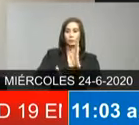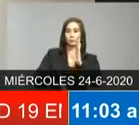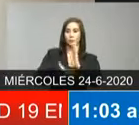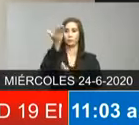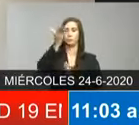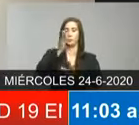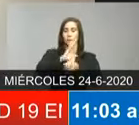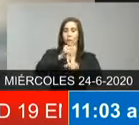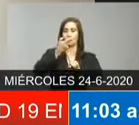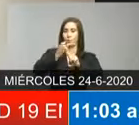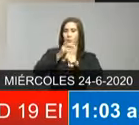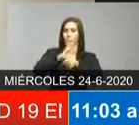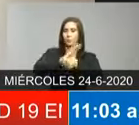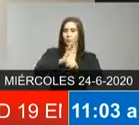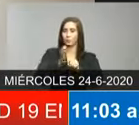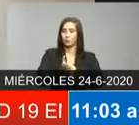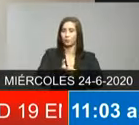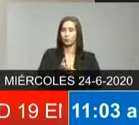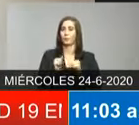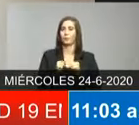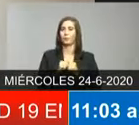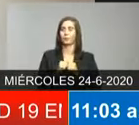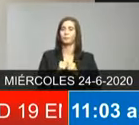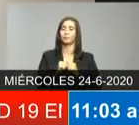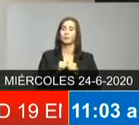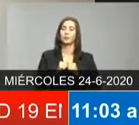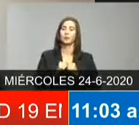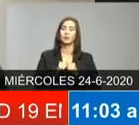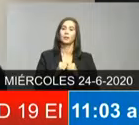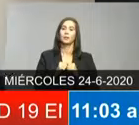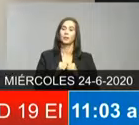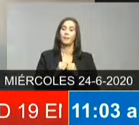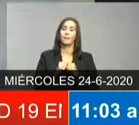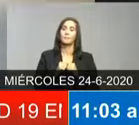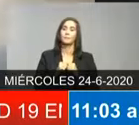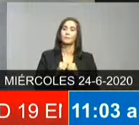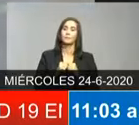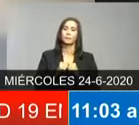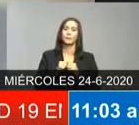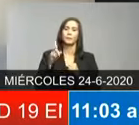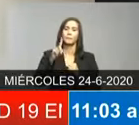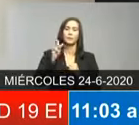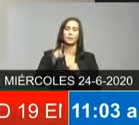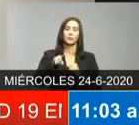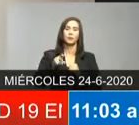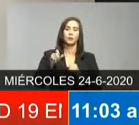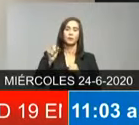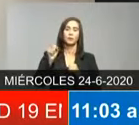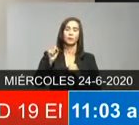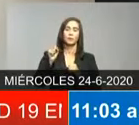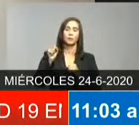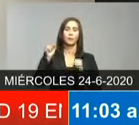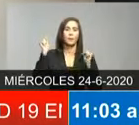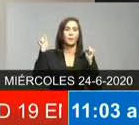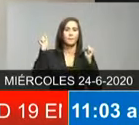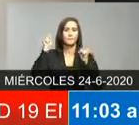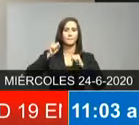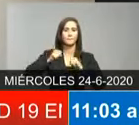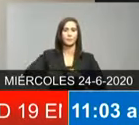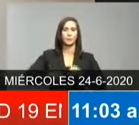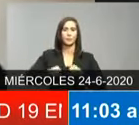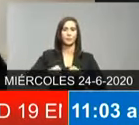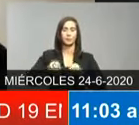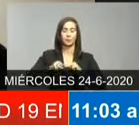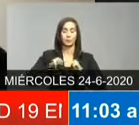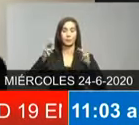alegaciones legales que existen ¿podría o tendría la capacidad el